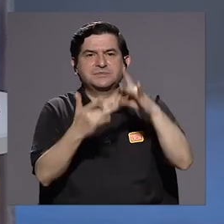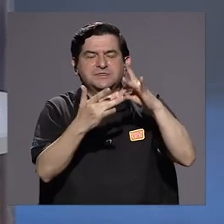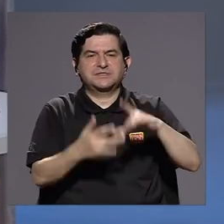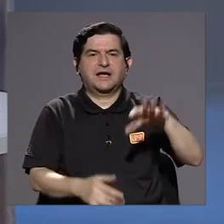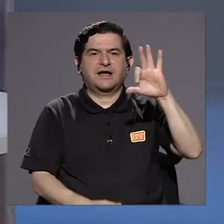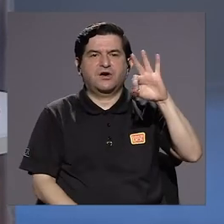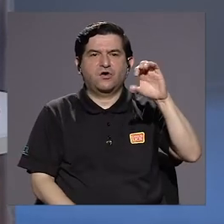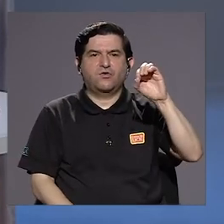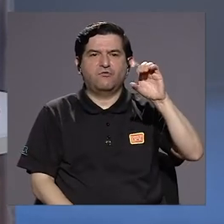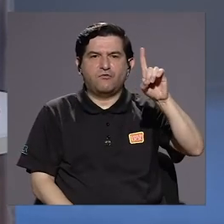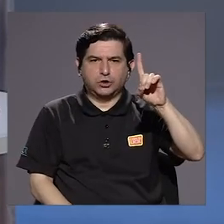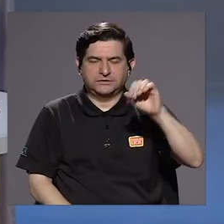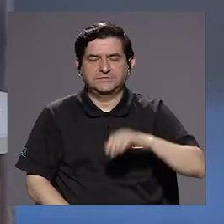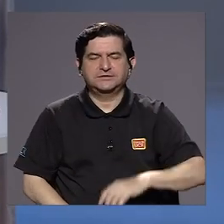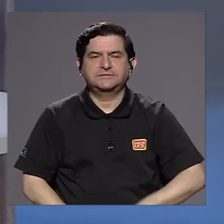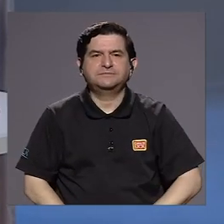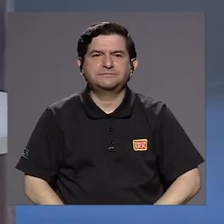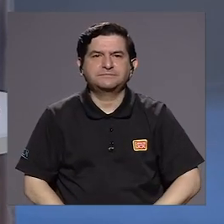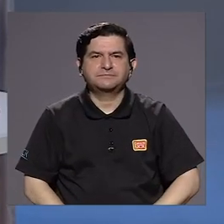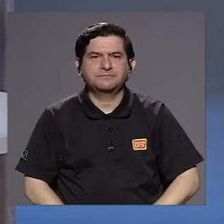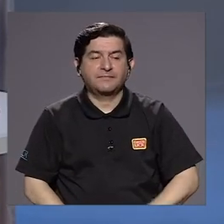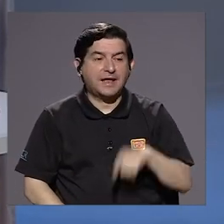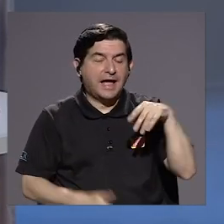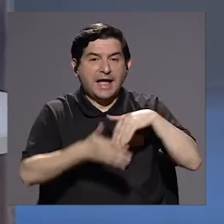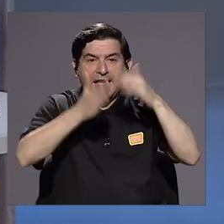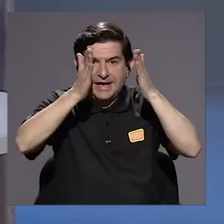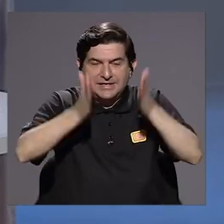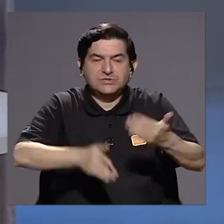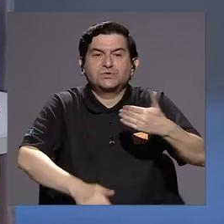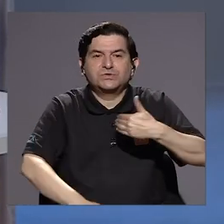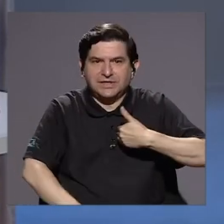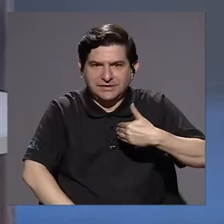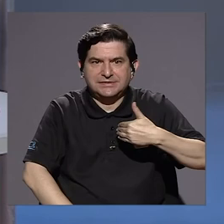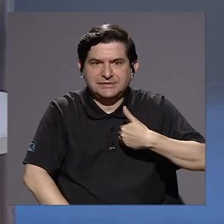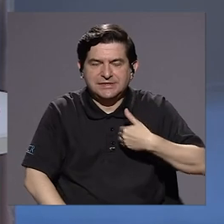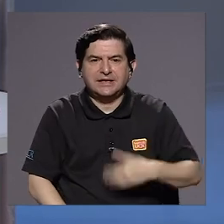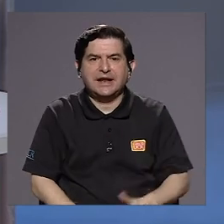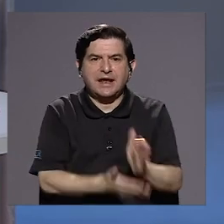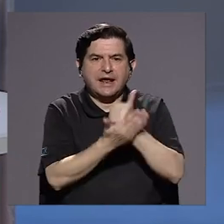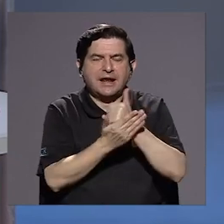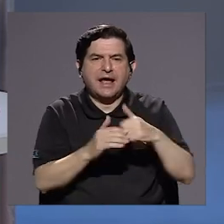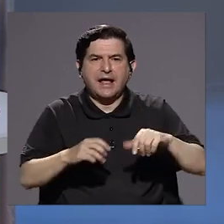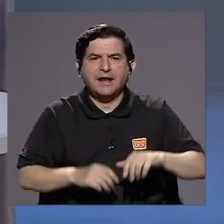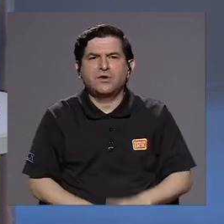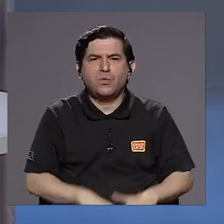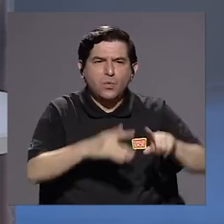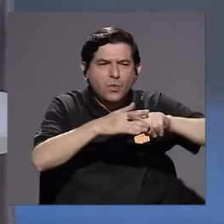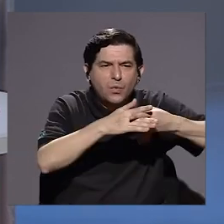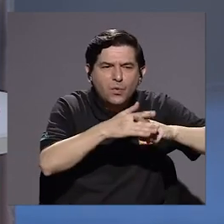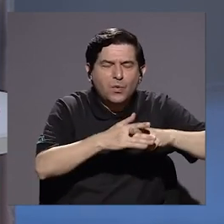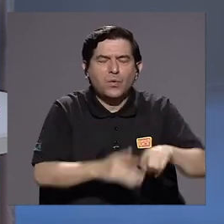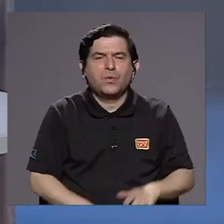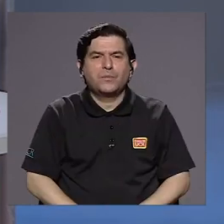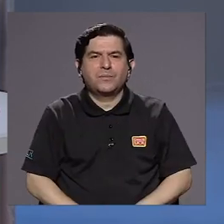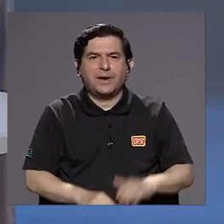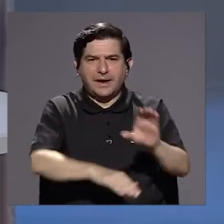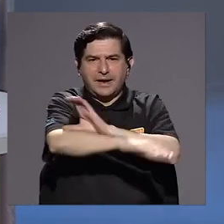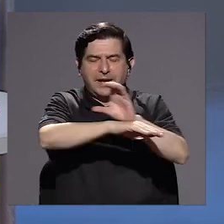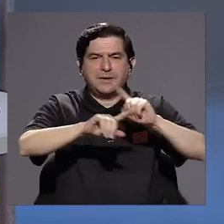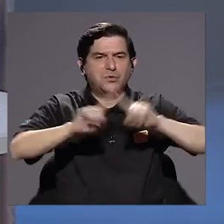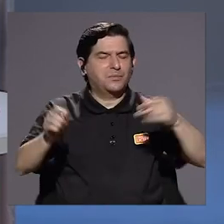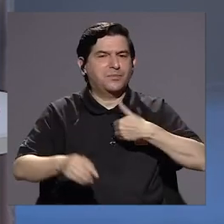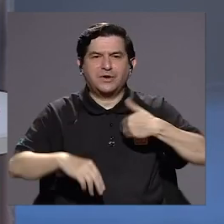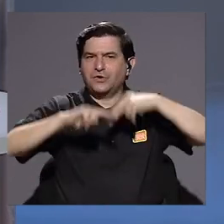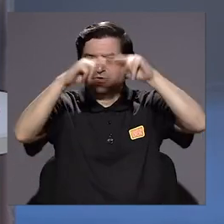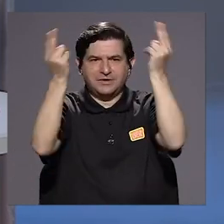la Fundación Mardengo, que es los estudiantes que tienen dispositivos pero no tienen conectividad de internet. Y un